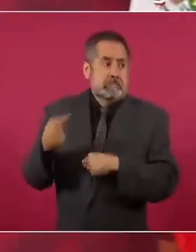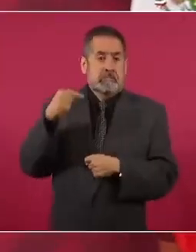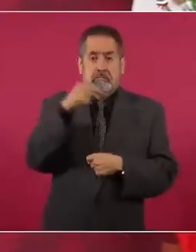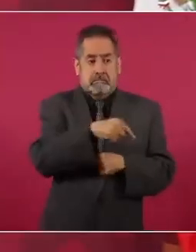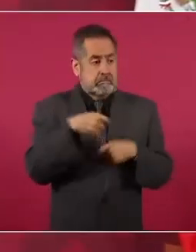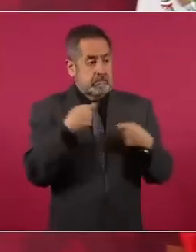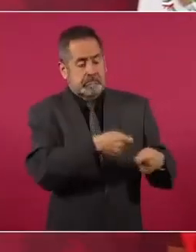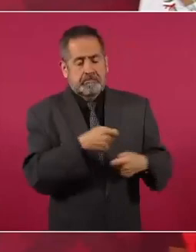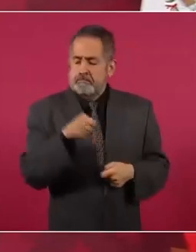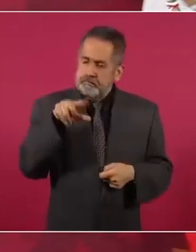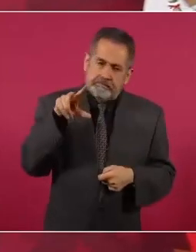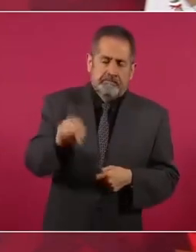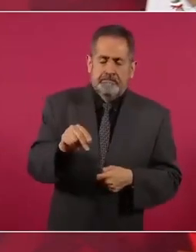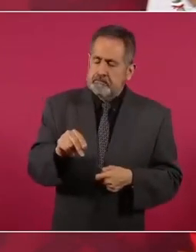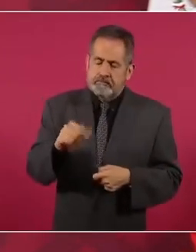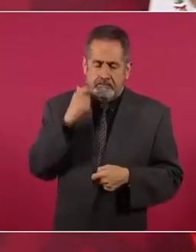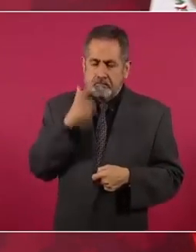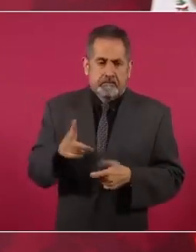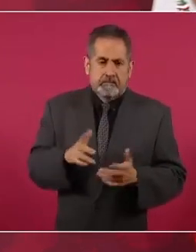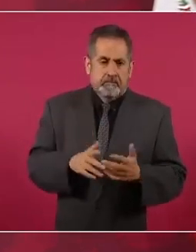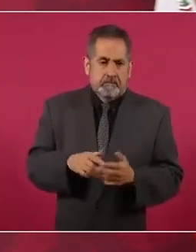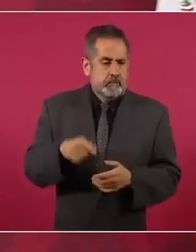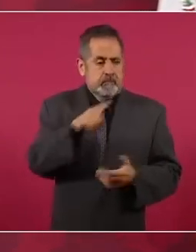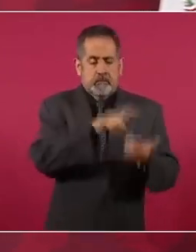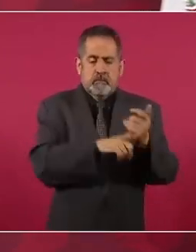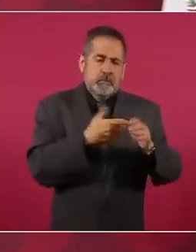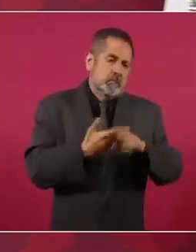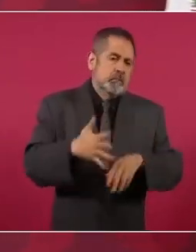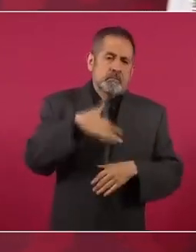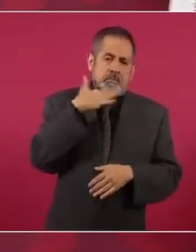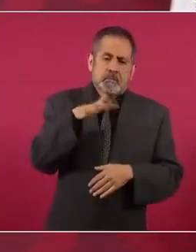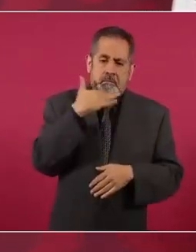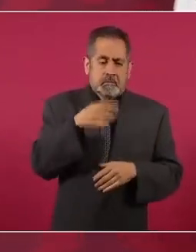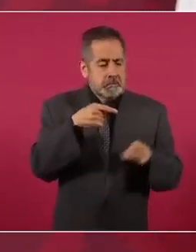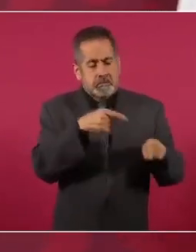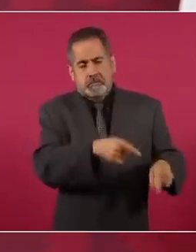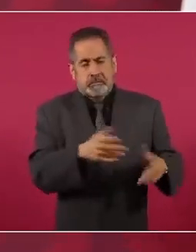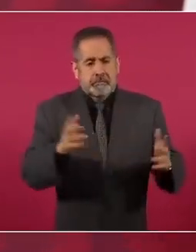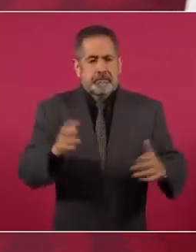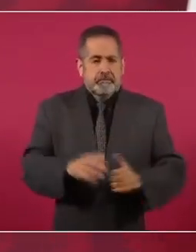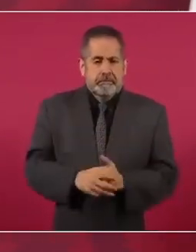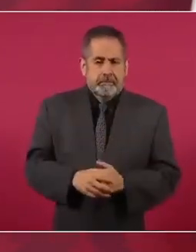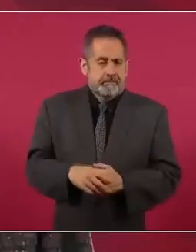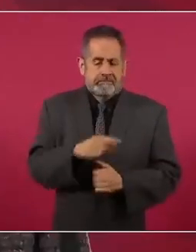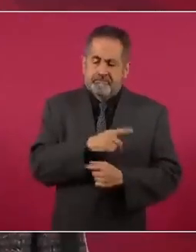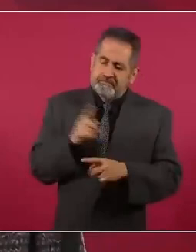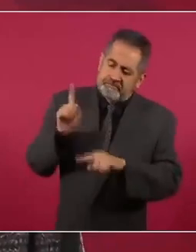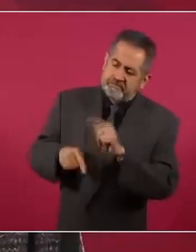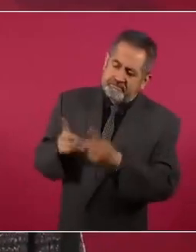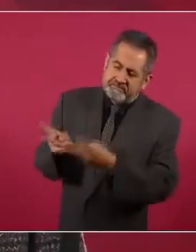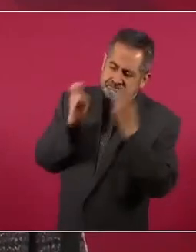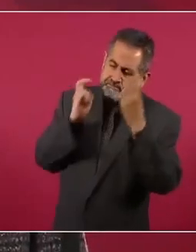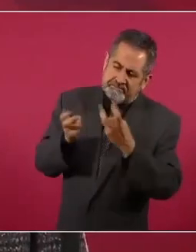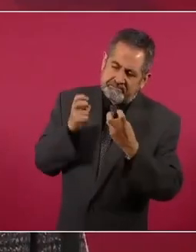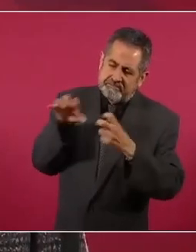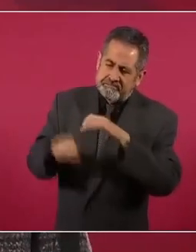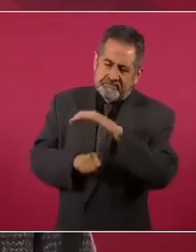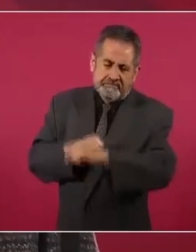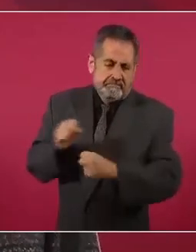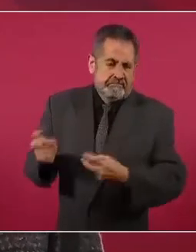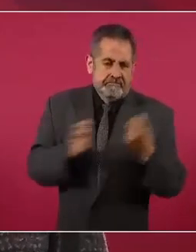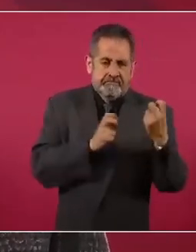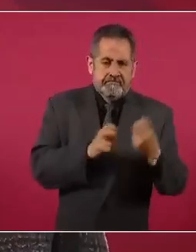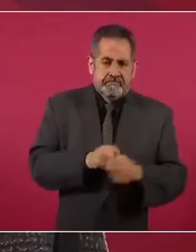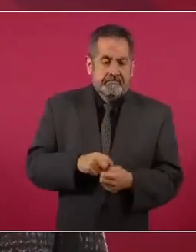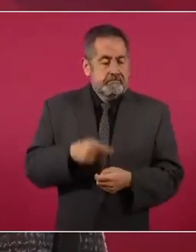estos. porque son muy corruptos, saqueadores, y